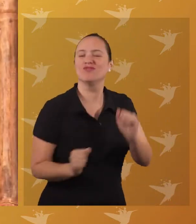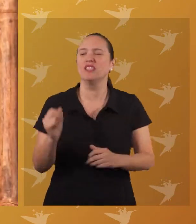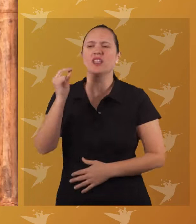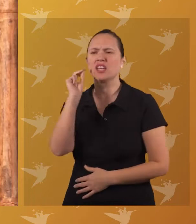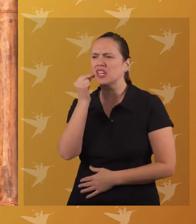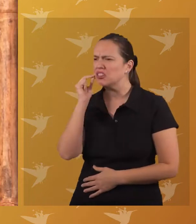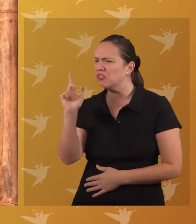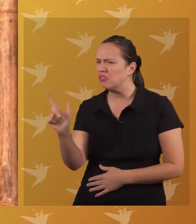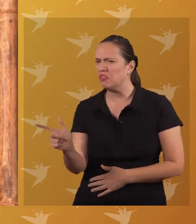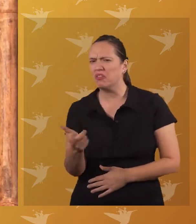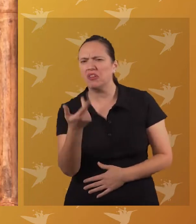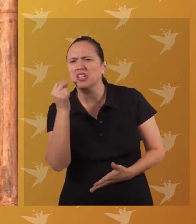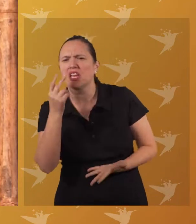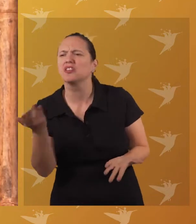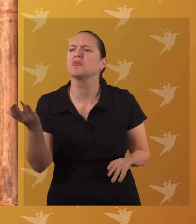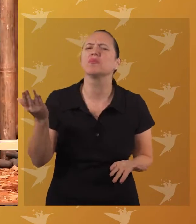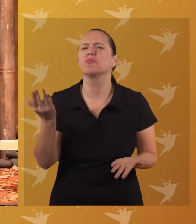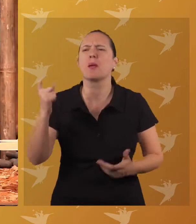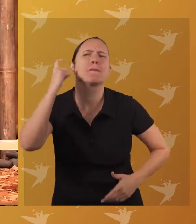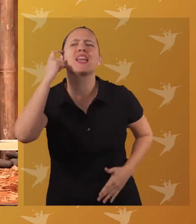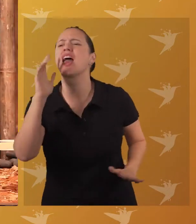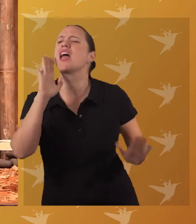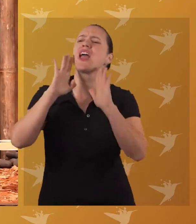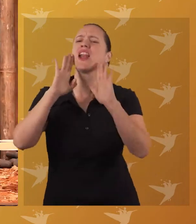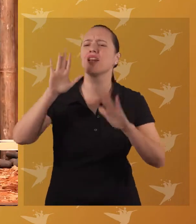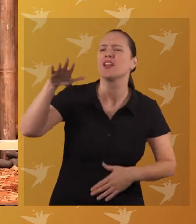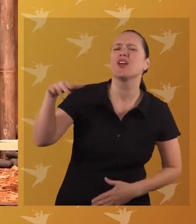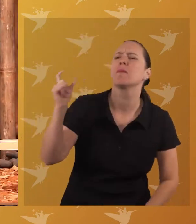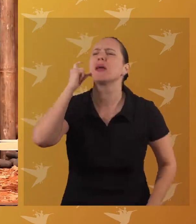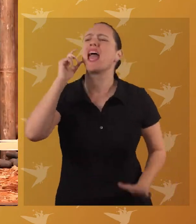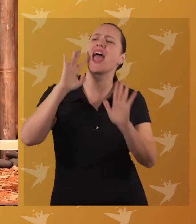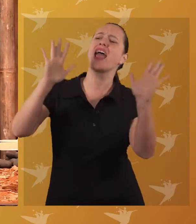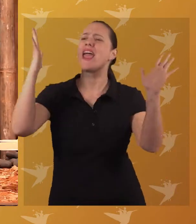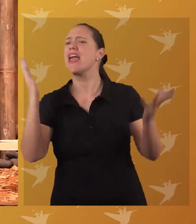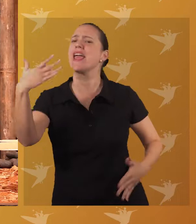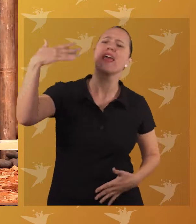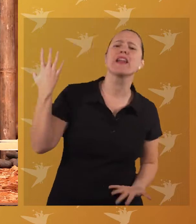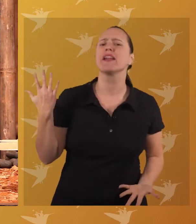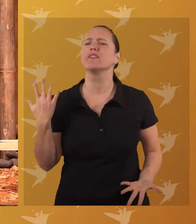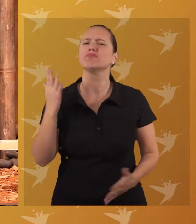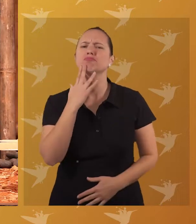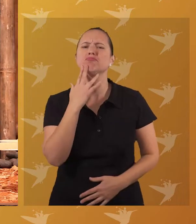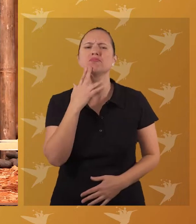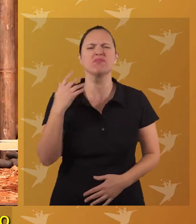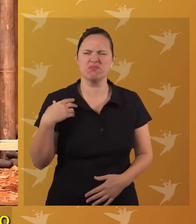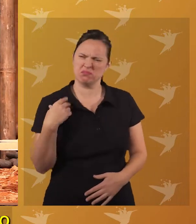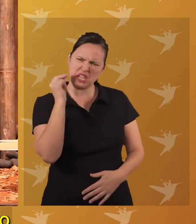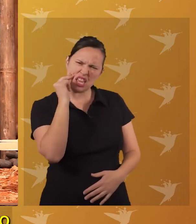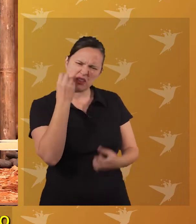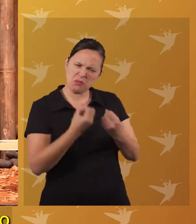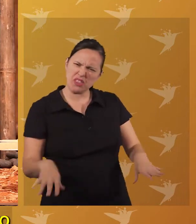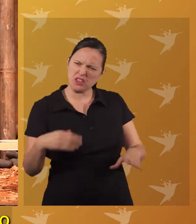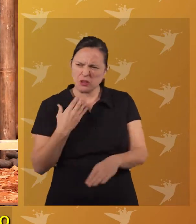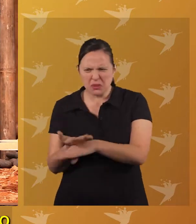se está demorando mi nietecito ¡Miguel! ¡Miguelito! Se habrá